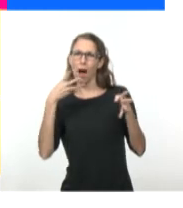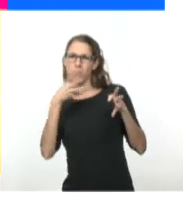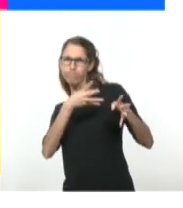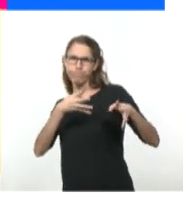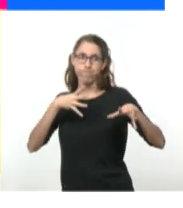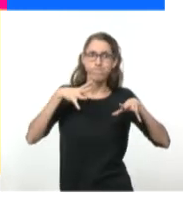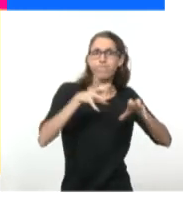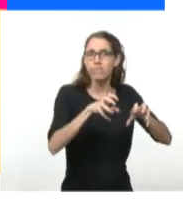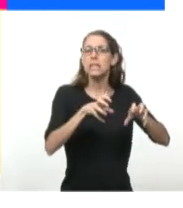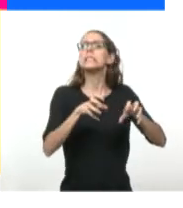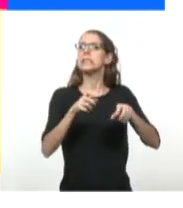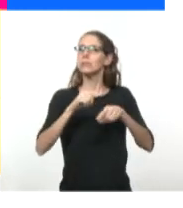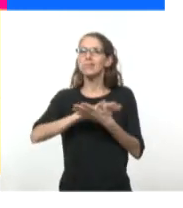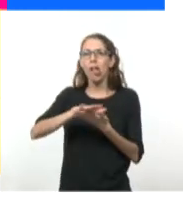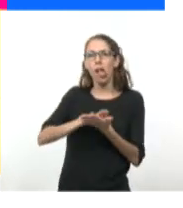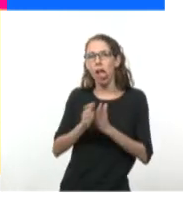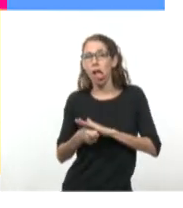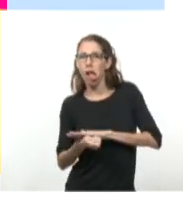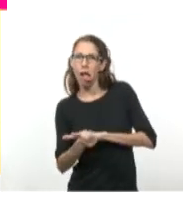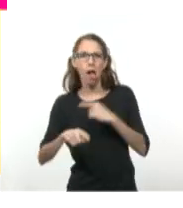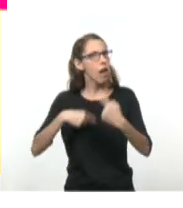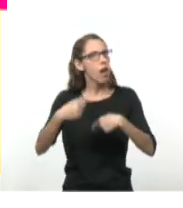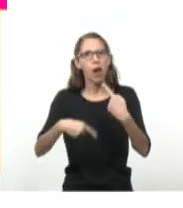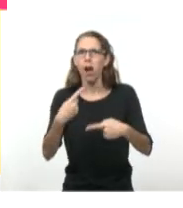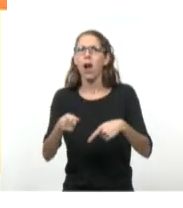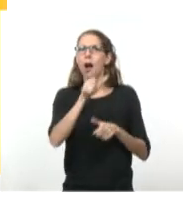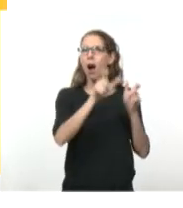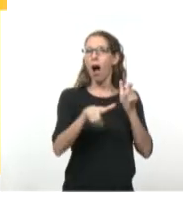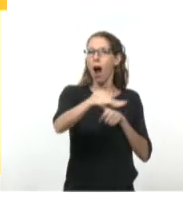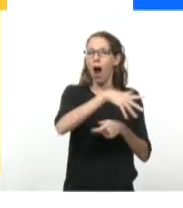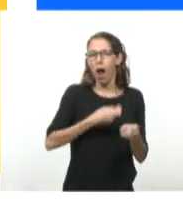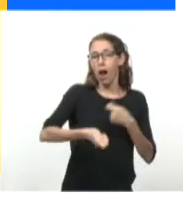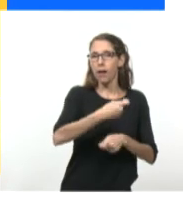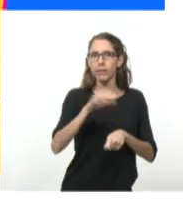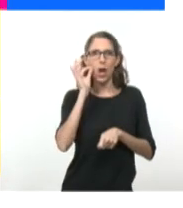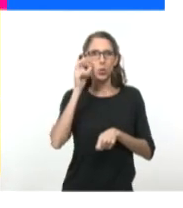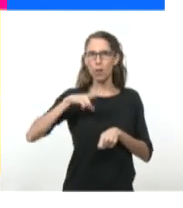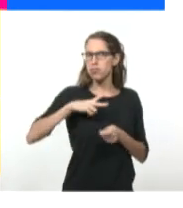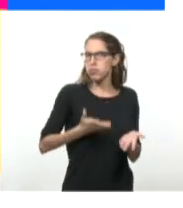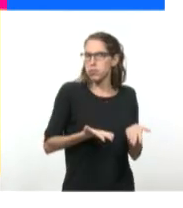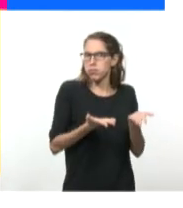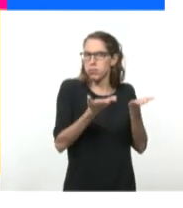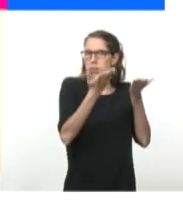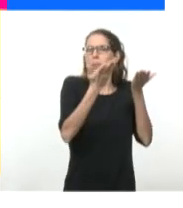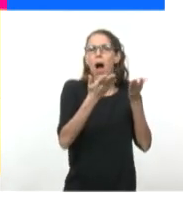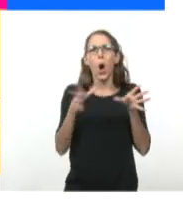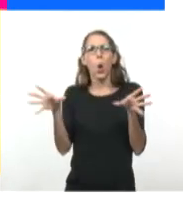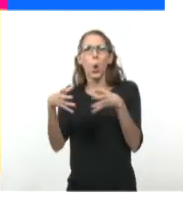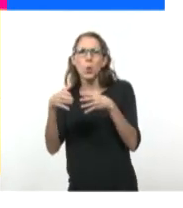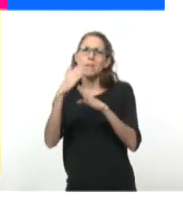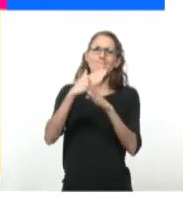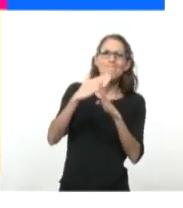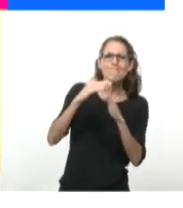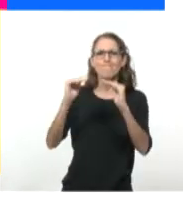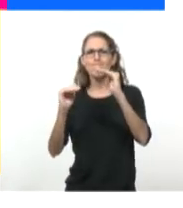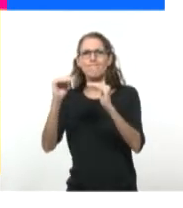Continúa la corrupción y el enriquecimiento de la oligarquía azucarera. Mientras parte de las clases media y baja se